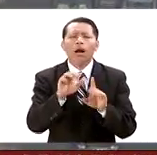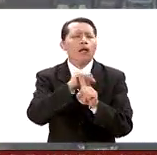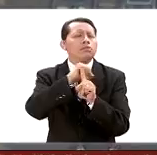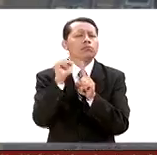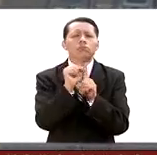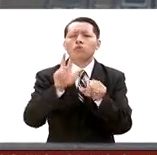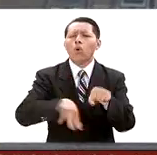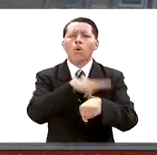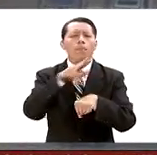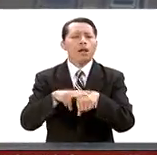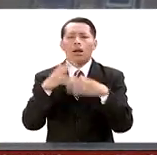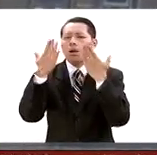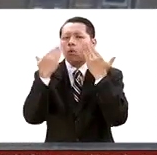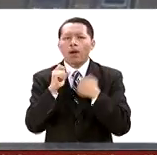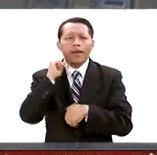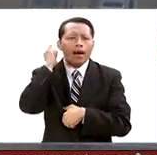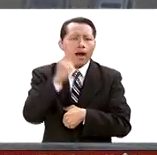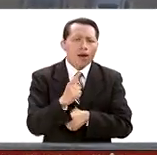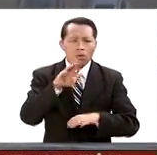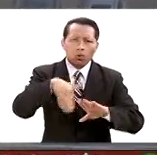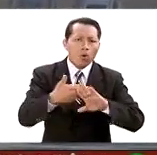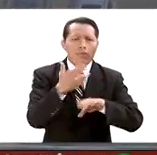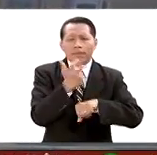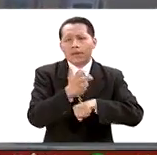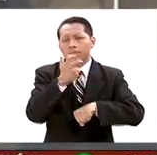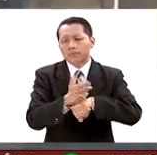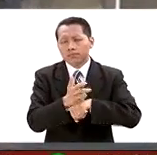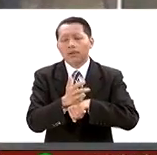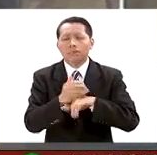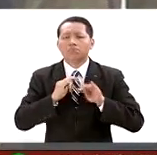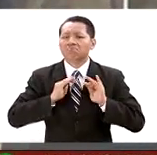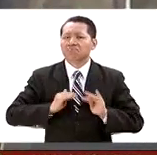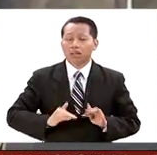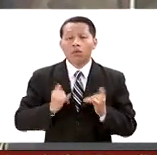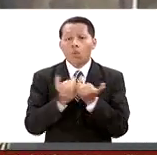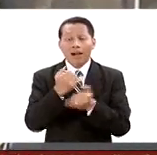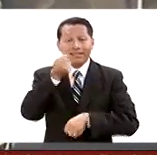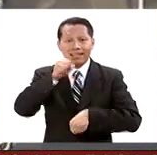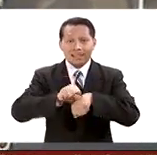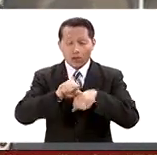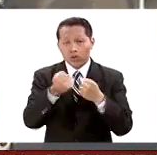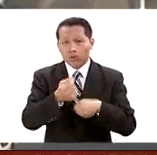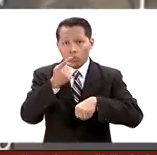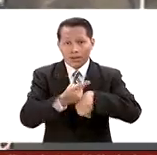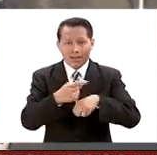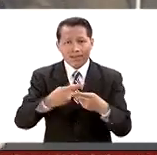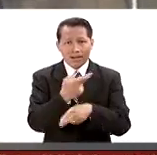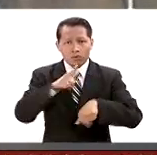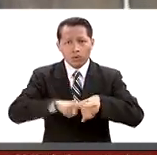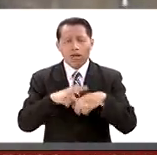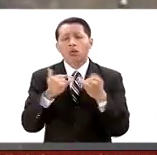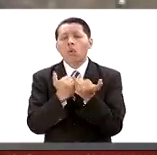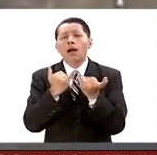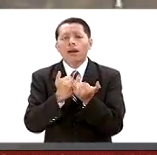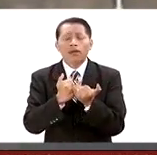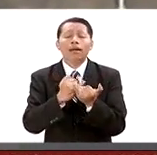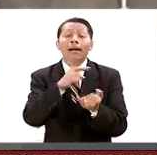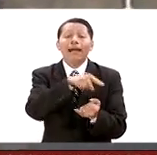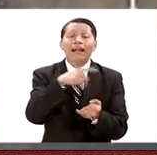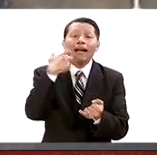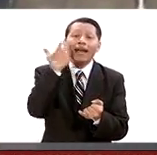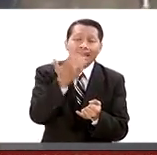amenaza inminente contra los Estados Unidos. El director, el secretario de Seguridad Nacional, Jay Johnson, tenía previsto viajar a China,